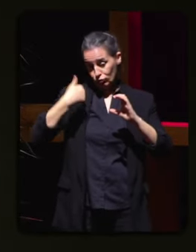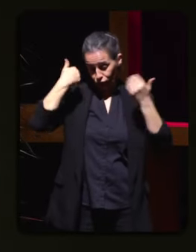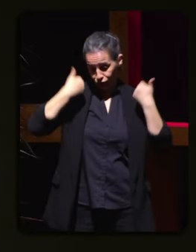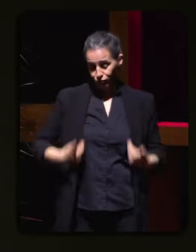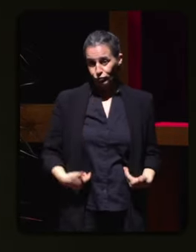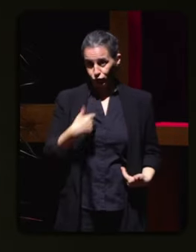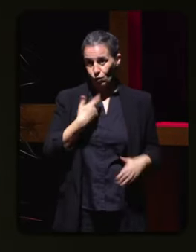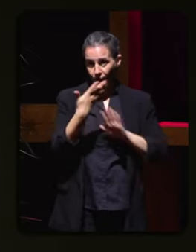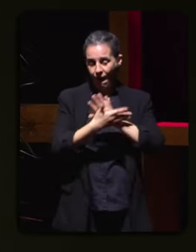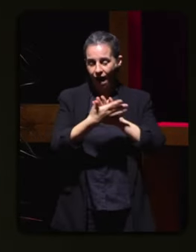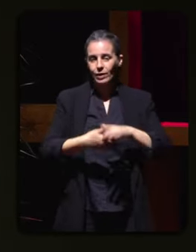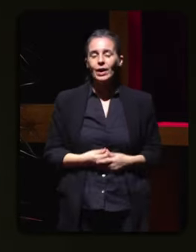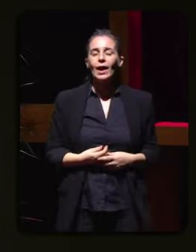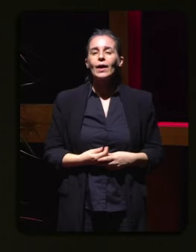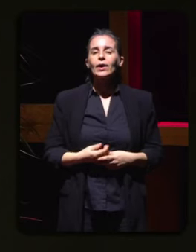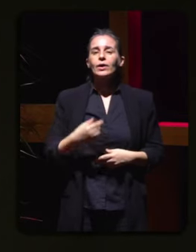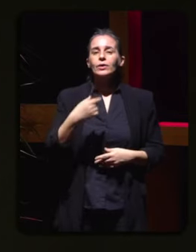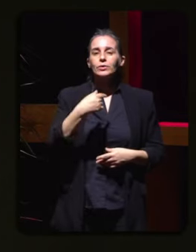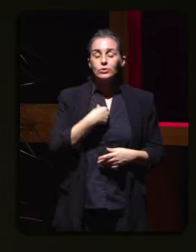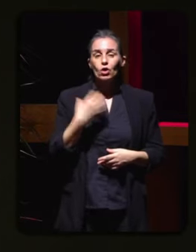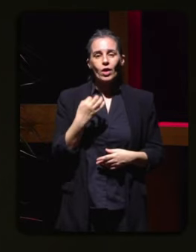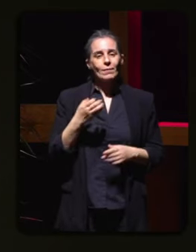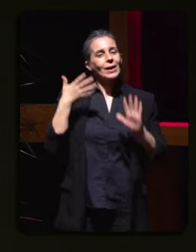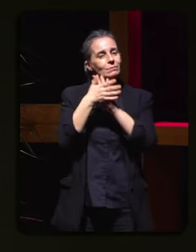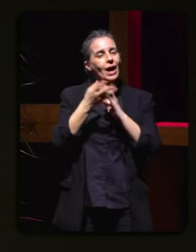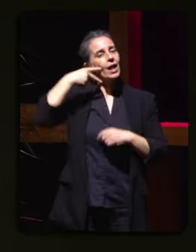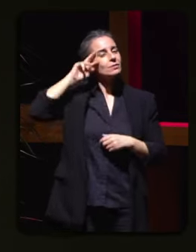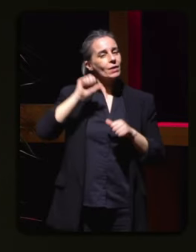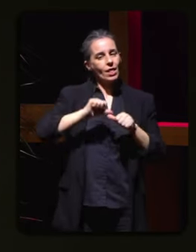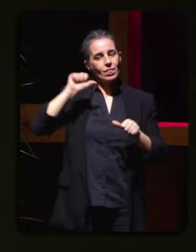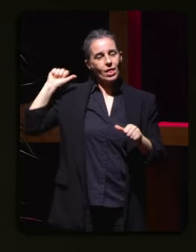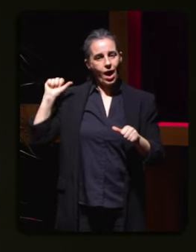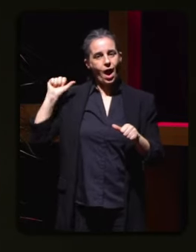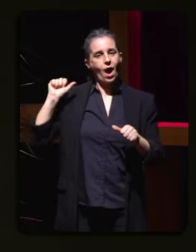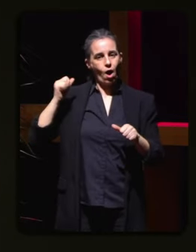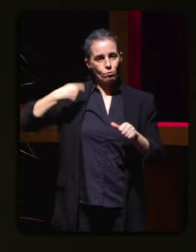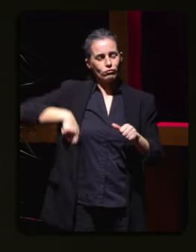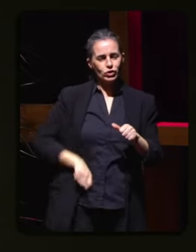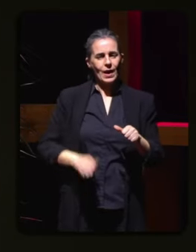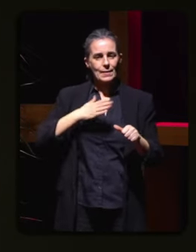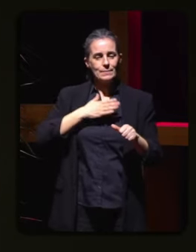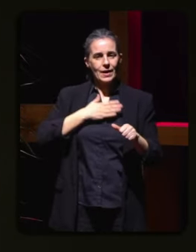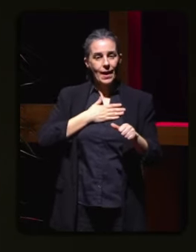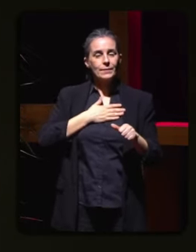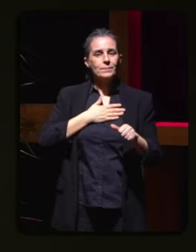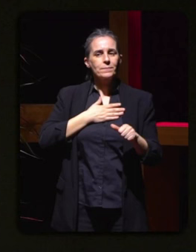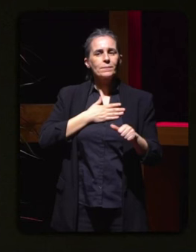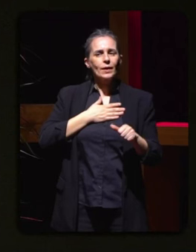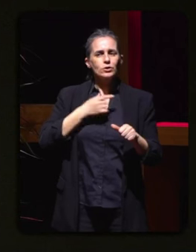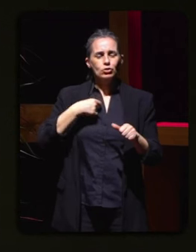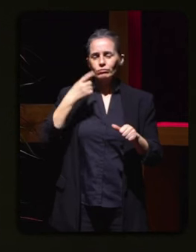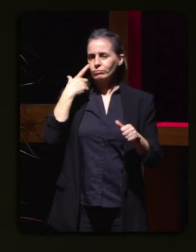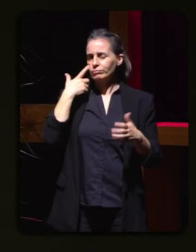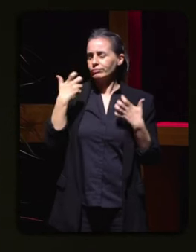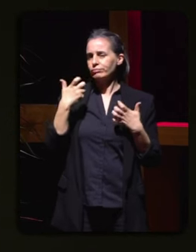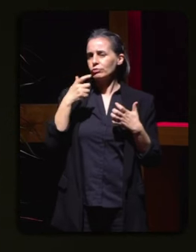teño como decía Diana 40 anos de trayectoria profesional nas miñas costas mentiría senón dixera que as cousas teñen mudado